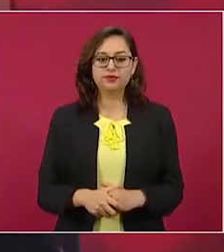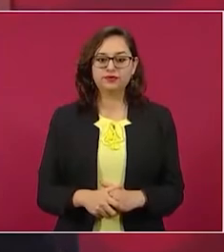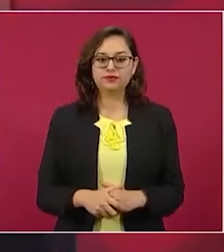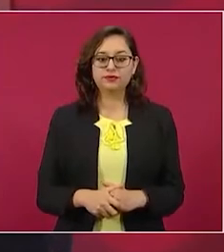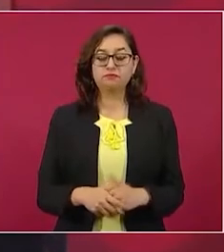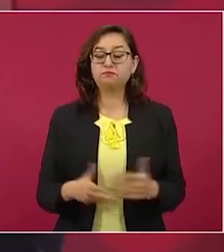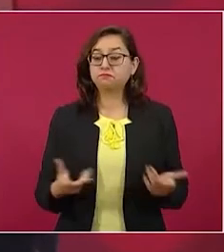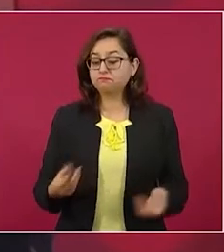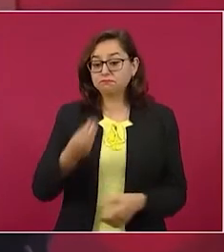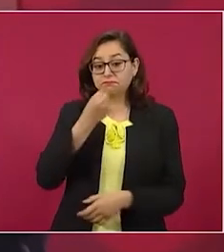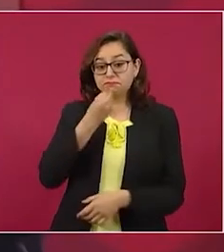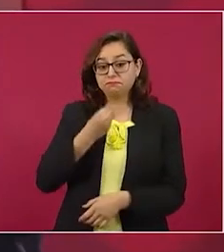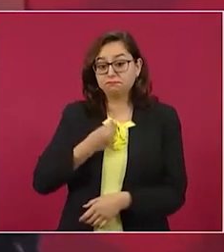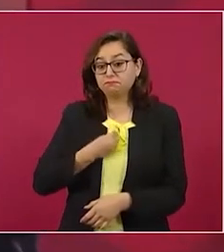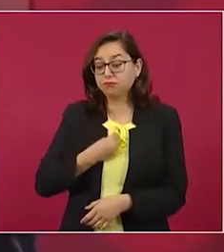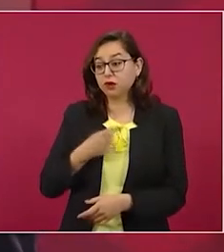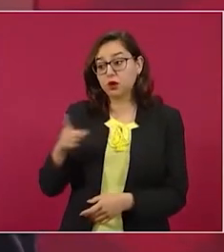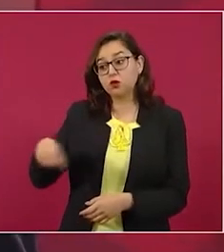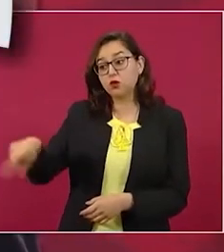apriétense más el cinturón